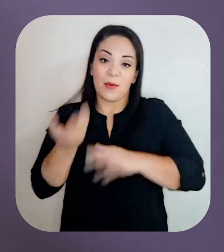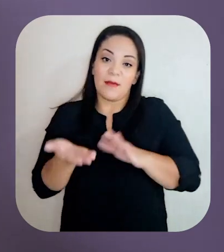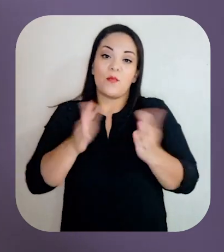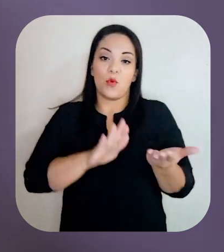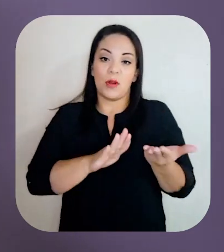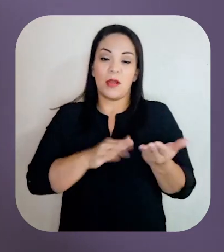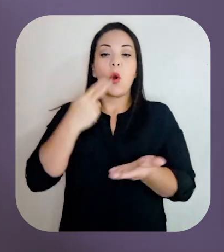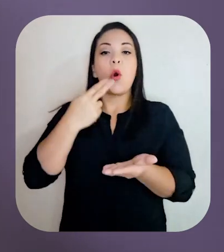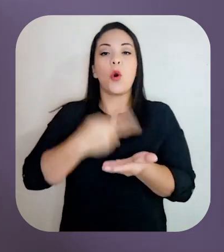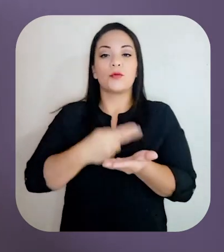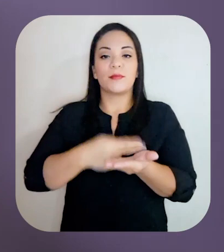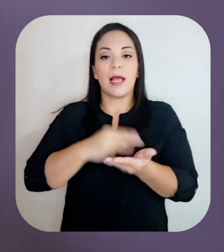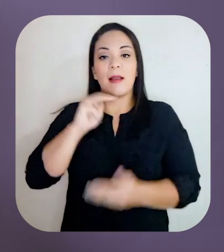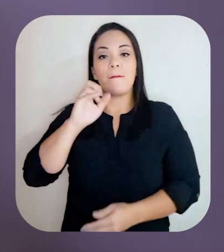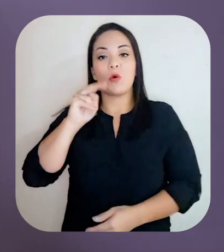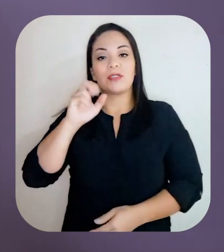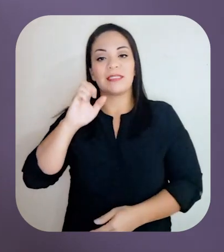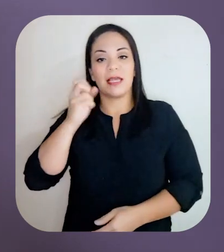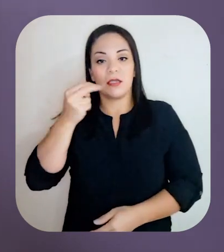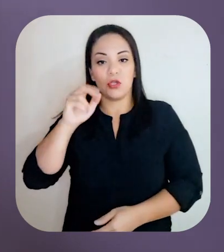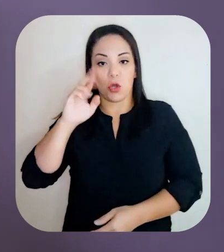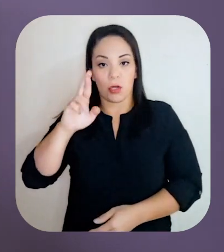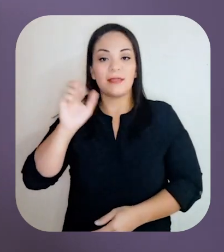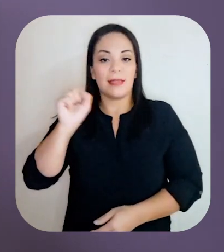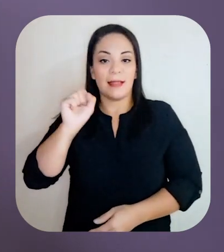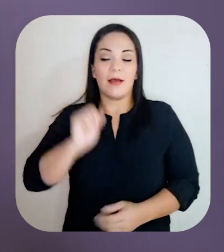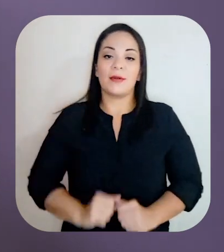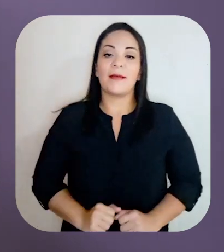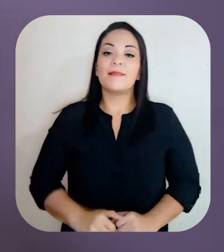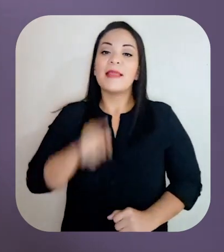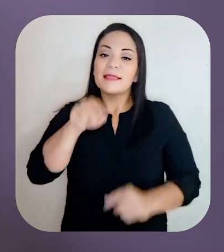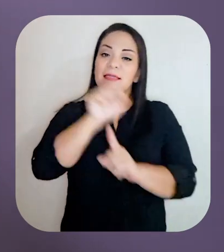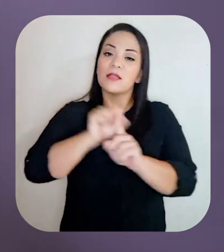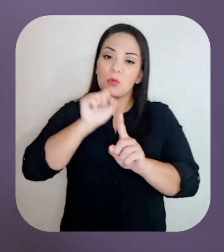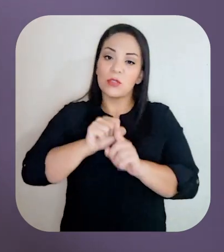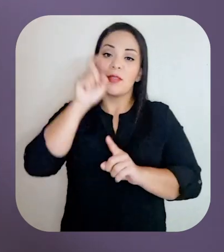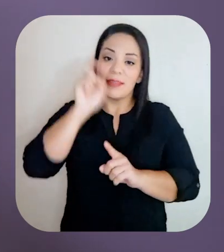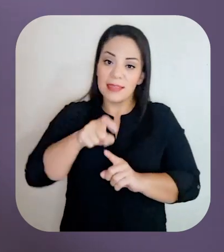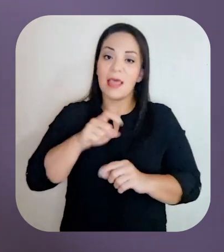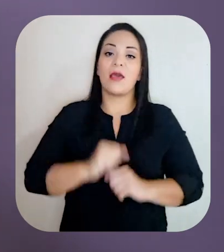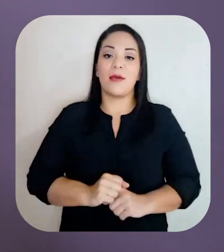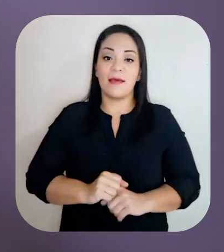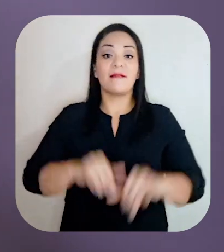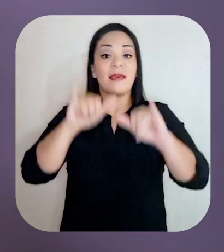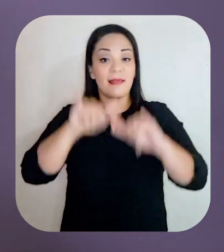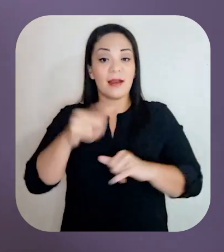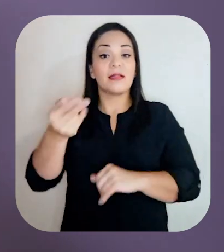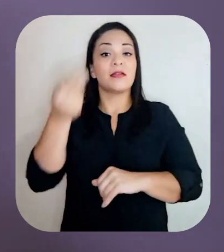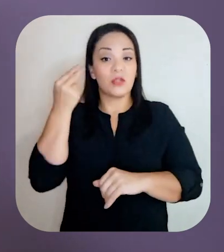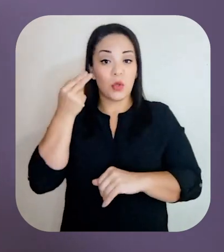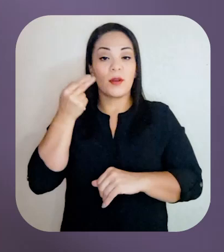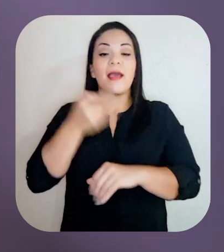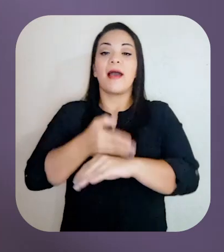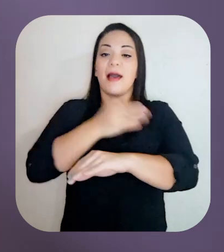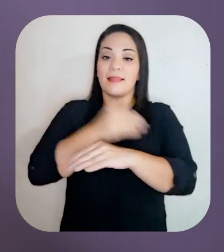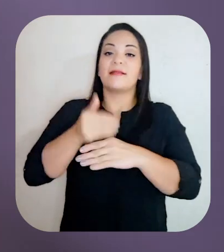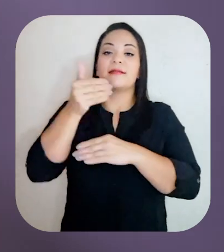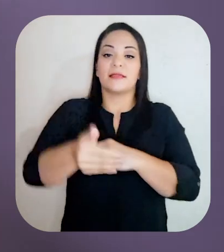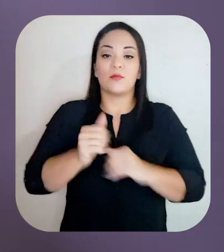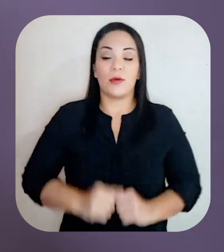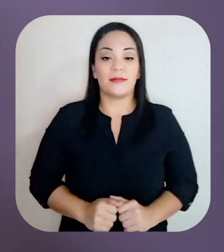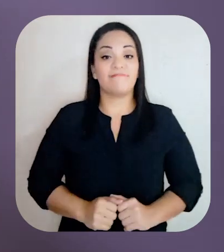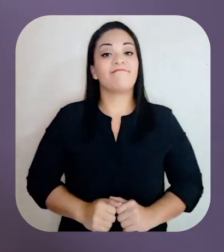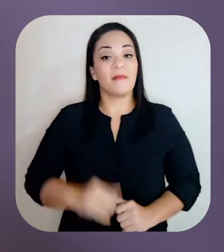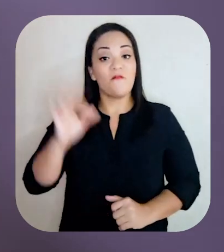en el Hospital Monseñor Sanabria. Sin lugar a dudas, este hecho tiene que marcar un antes y un después en la forma de